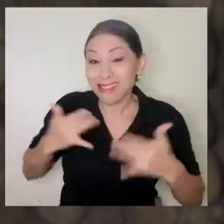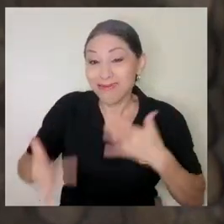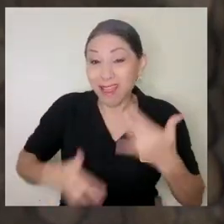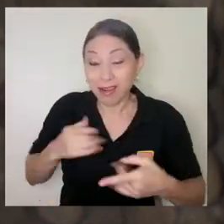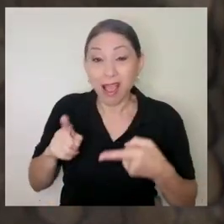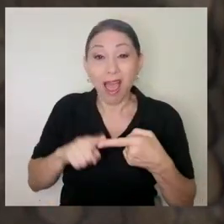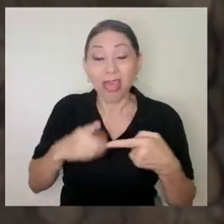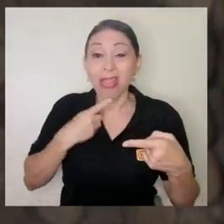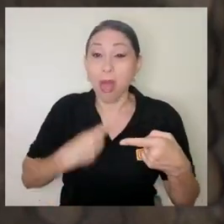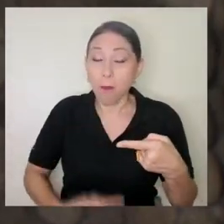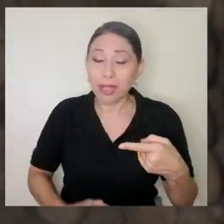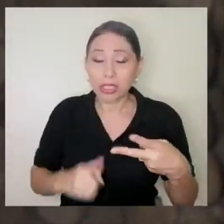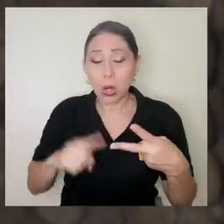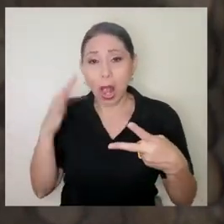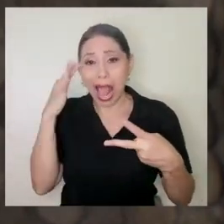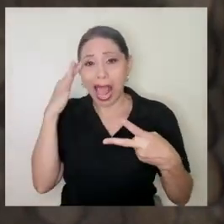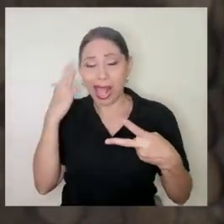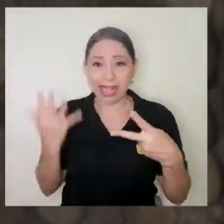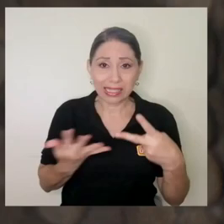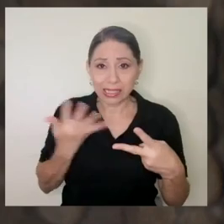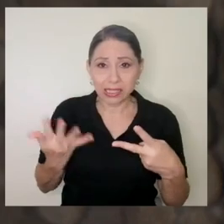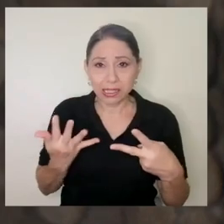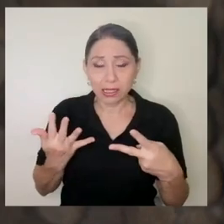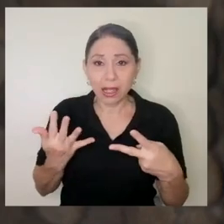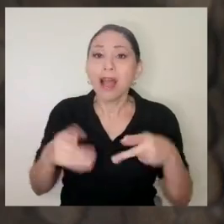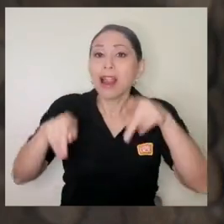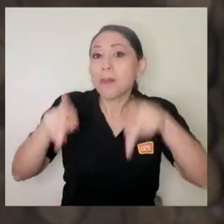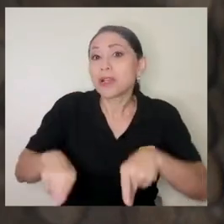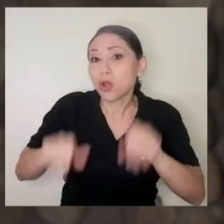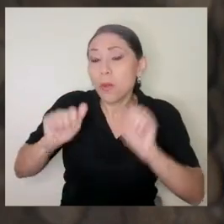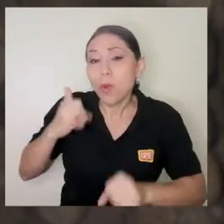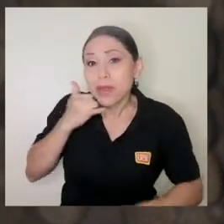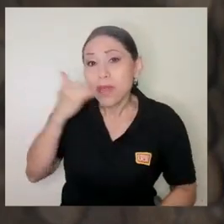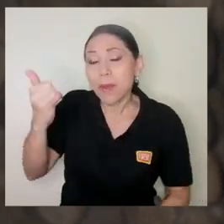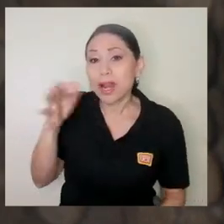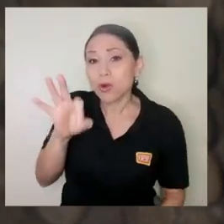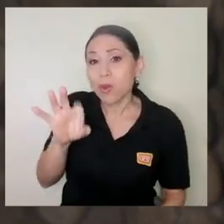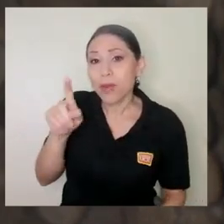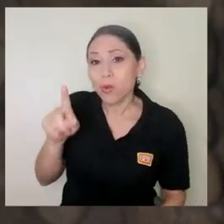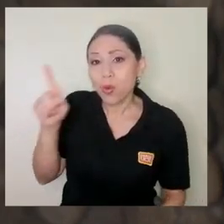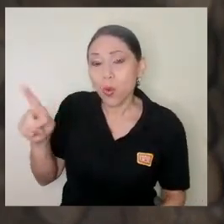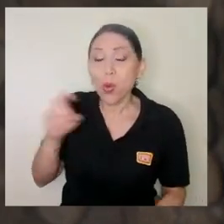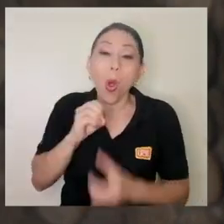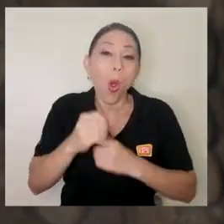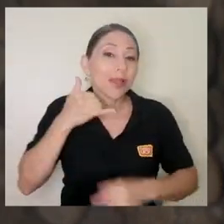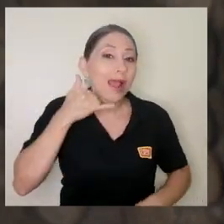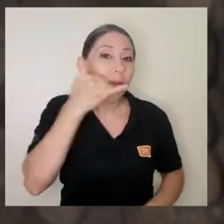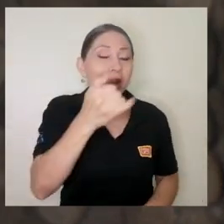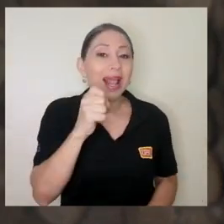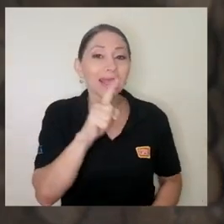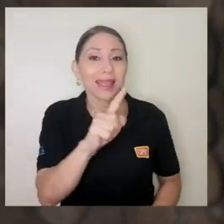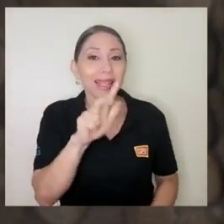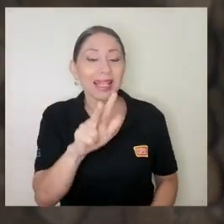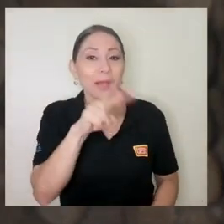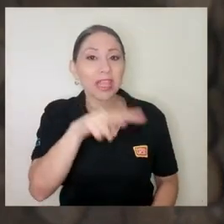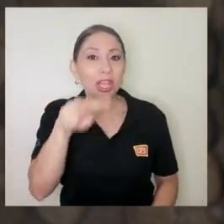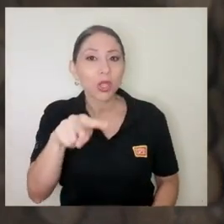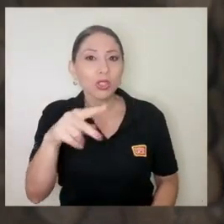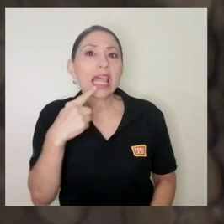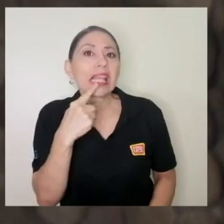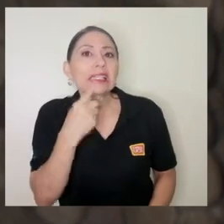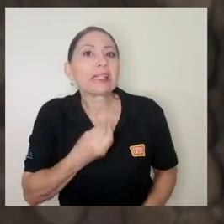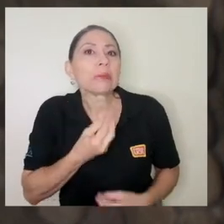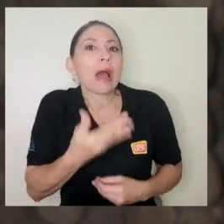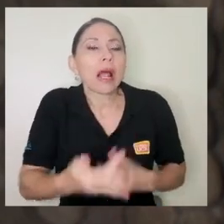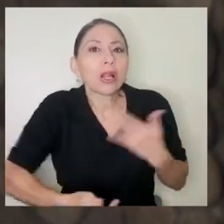depresión, ansiedad fundamentalmente. Entonces, frente a eso, la persona puede llamar al 911 o al 1322, decir que eso es lo que está pasando, que